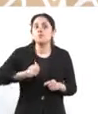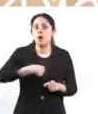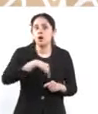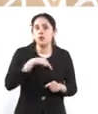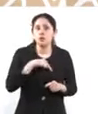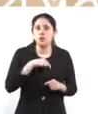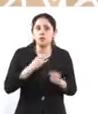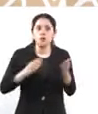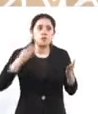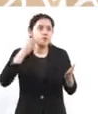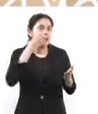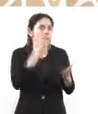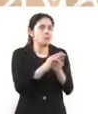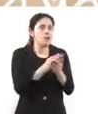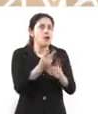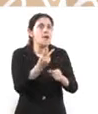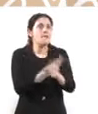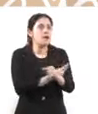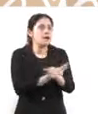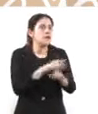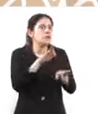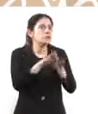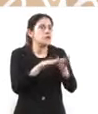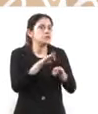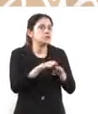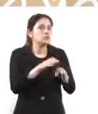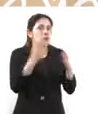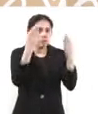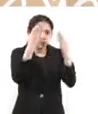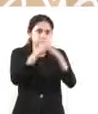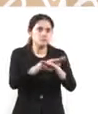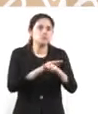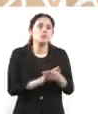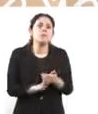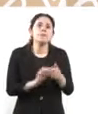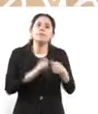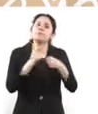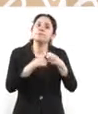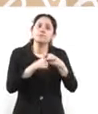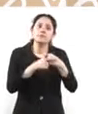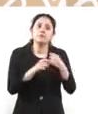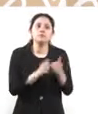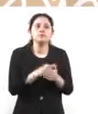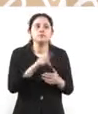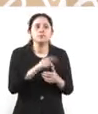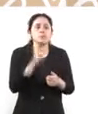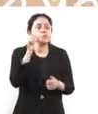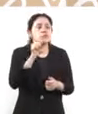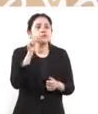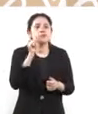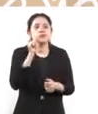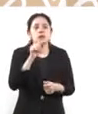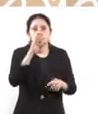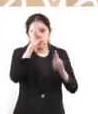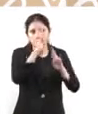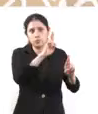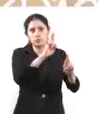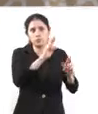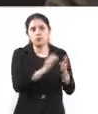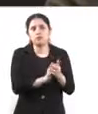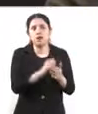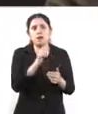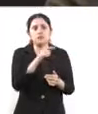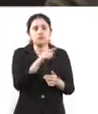para evitar algún acto mayor. Pero siempre con respeto a la autonomía y respeto a los estudiantes.